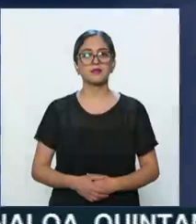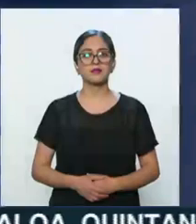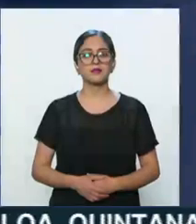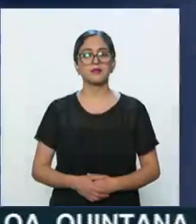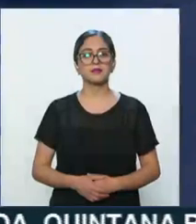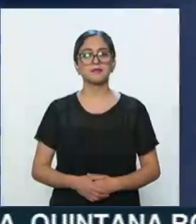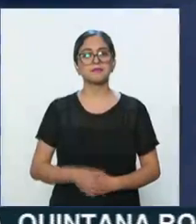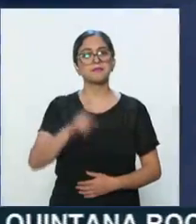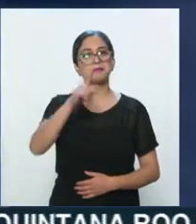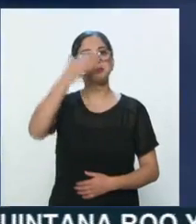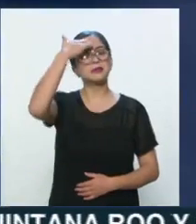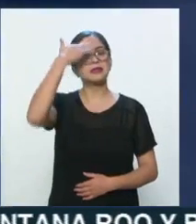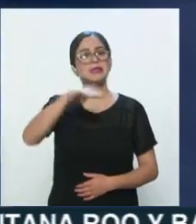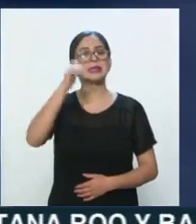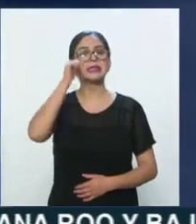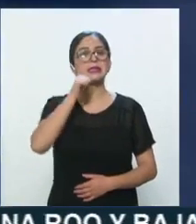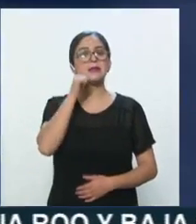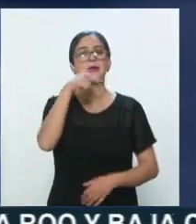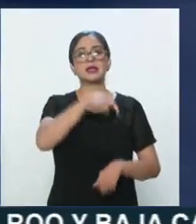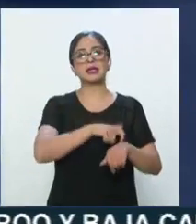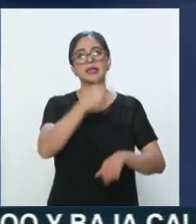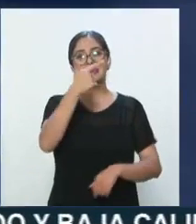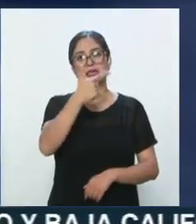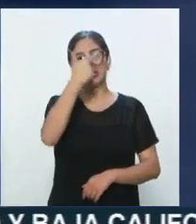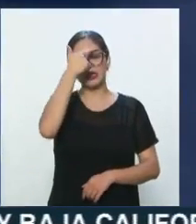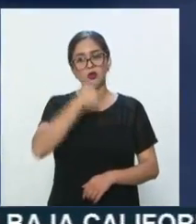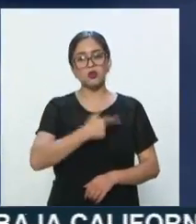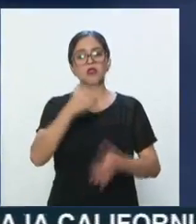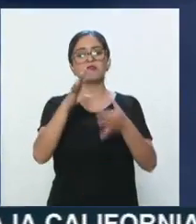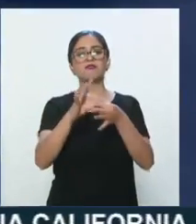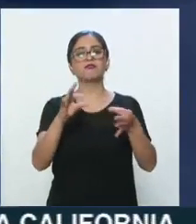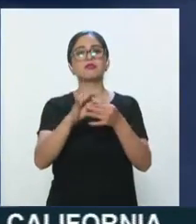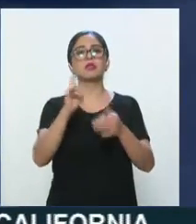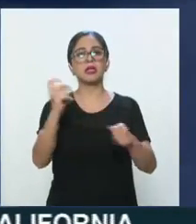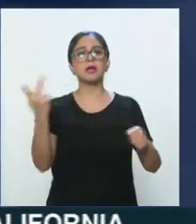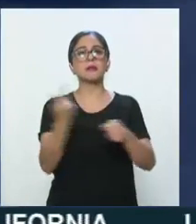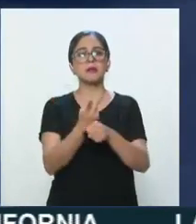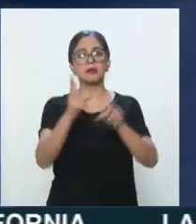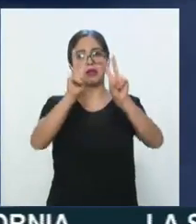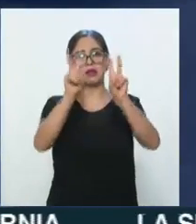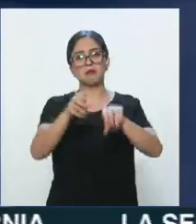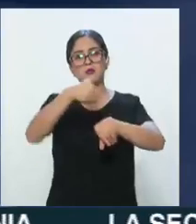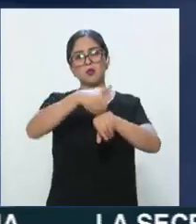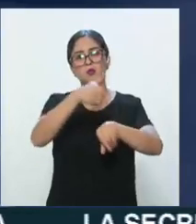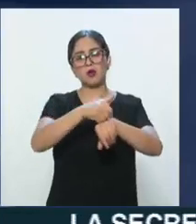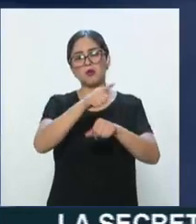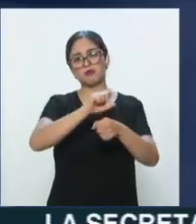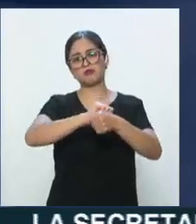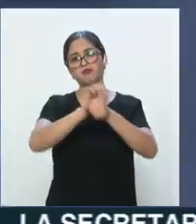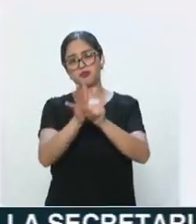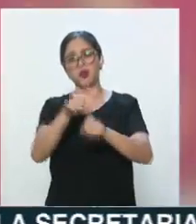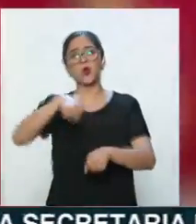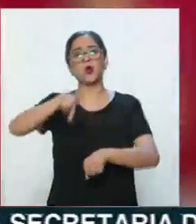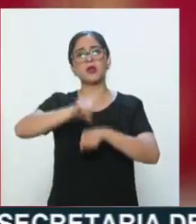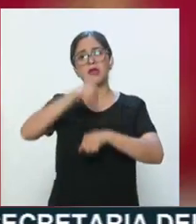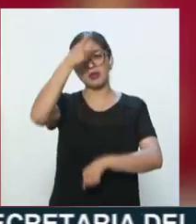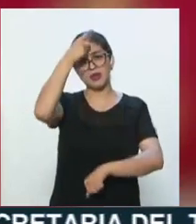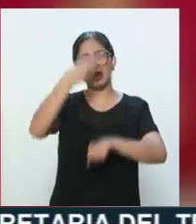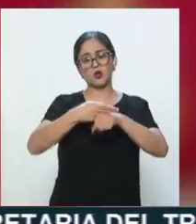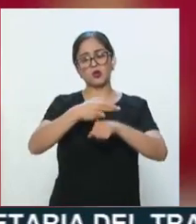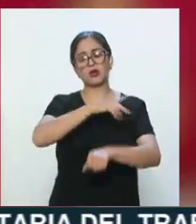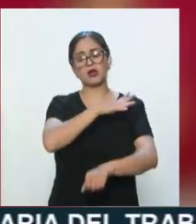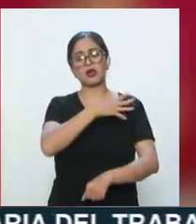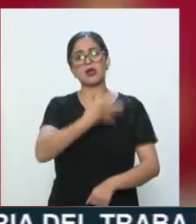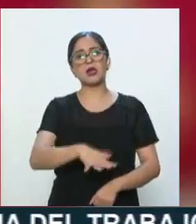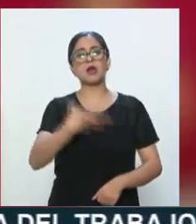Como todos los días, a las 19 horas, México actualizó su cifra sobre casos de COVID-19. Hoy, el director general de Epidemiología,